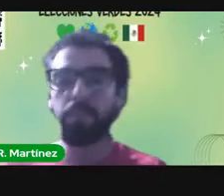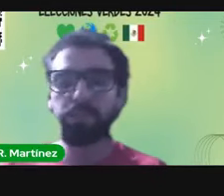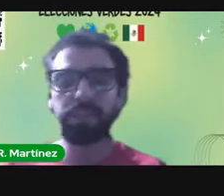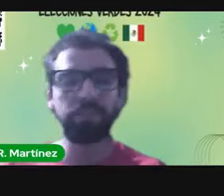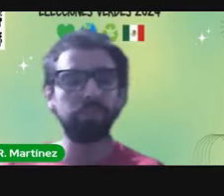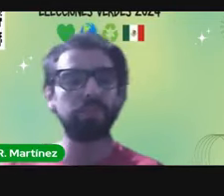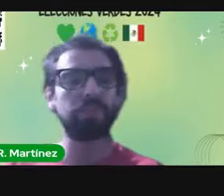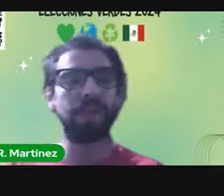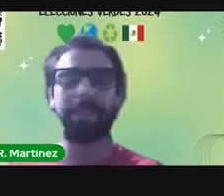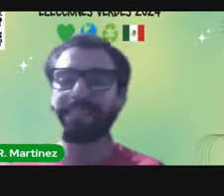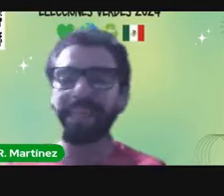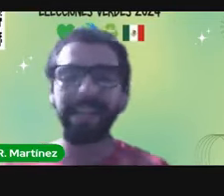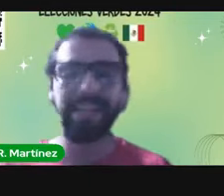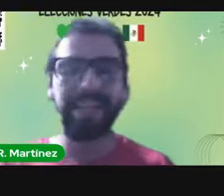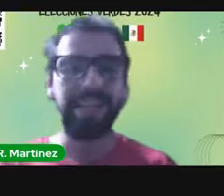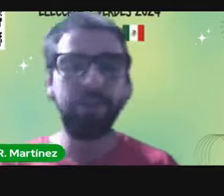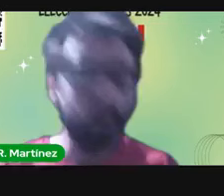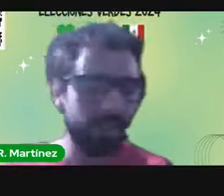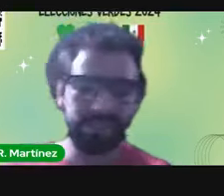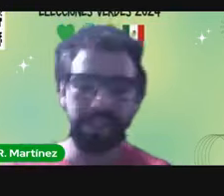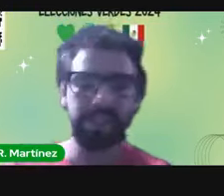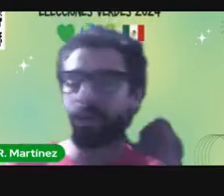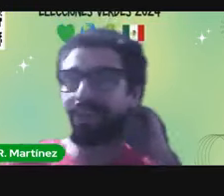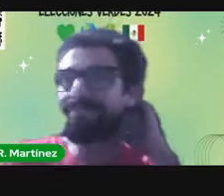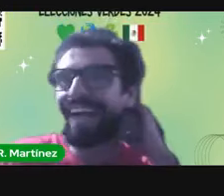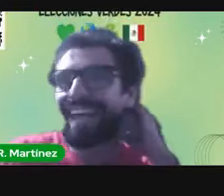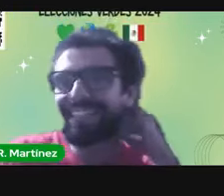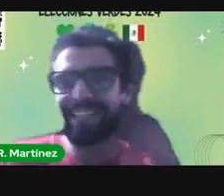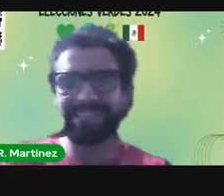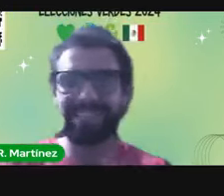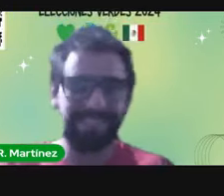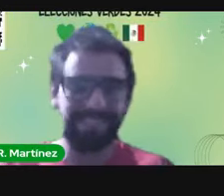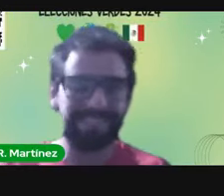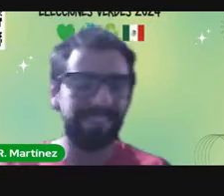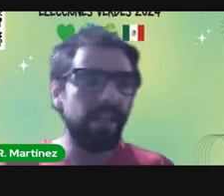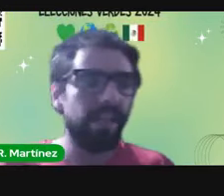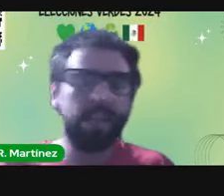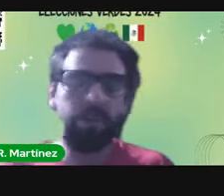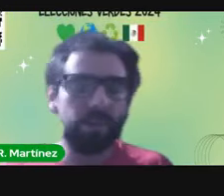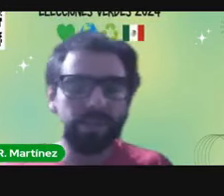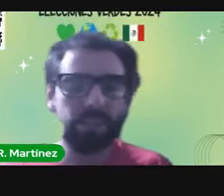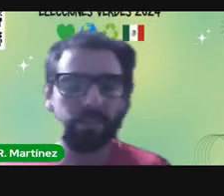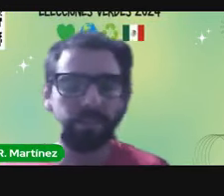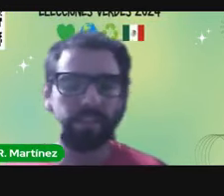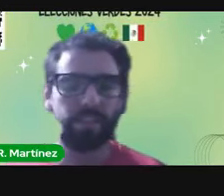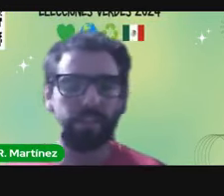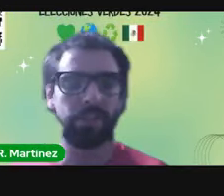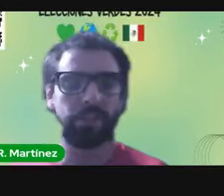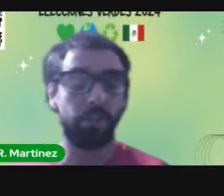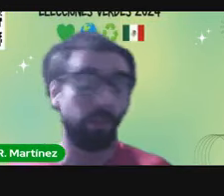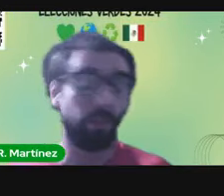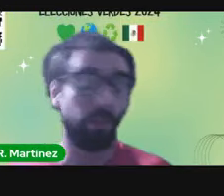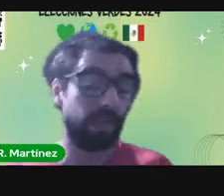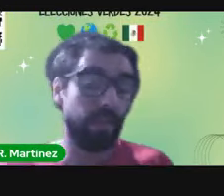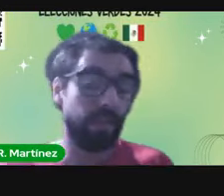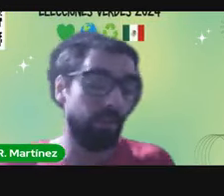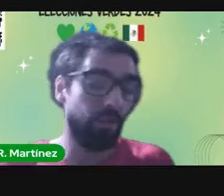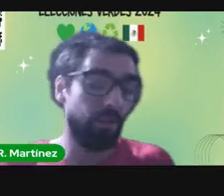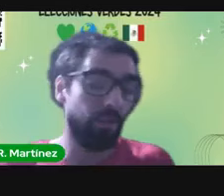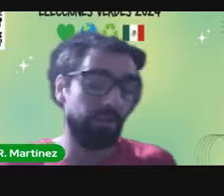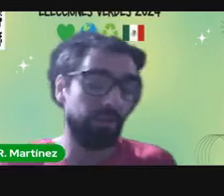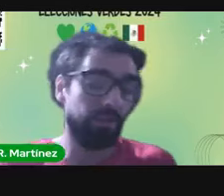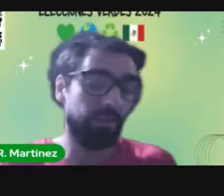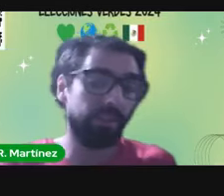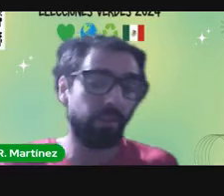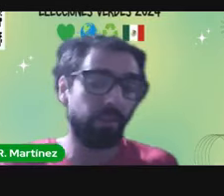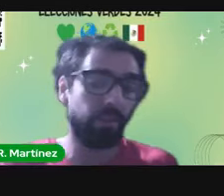muchas soluciones sobre la mesa que no están o cartas que existen que no están considerando y que no están tomando en cuenta no sé si porque no